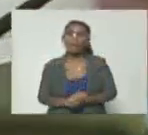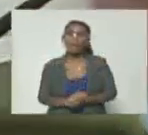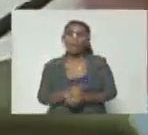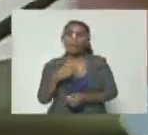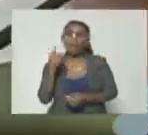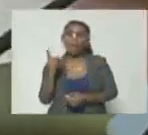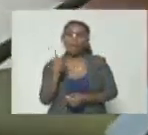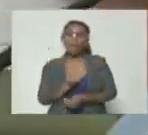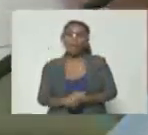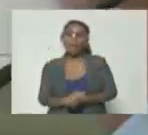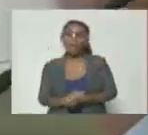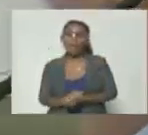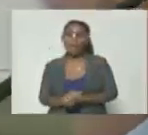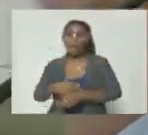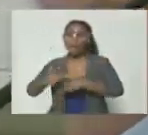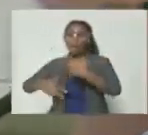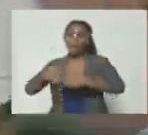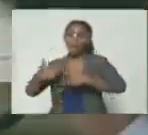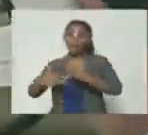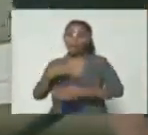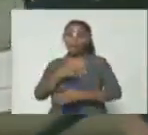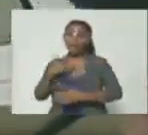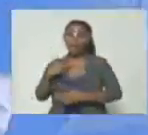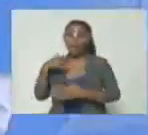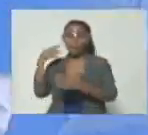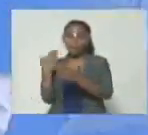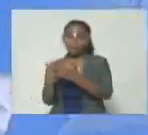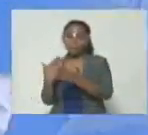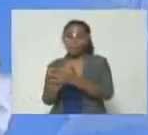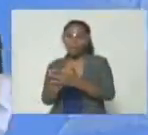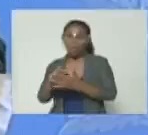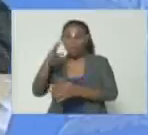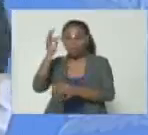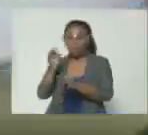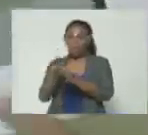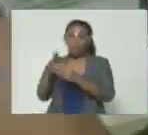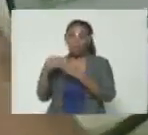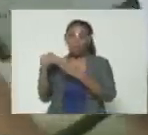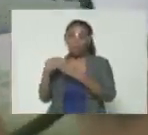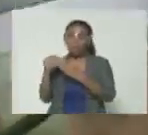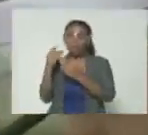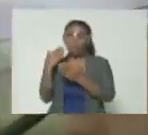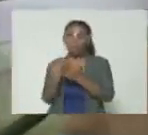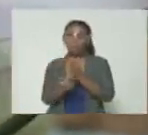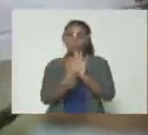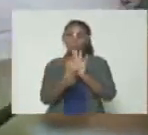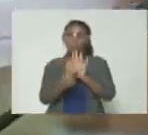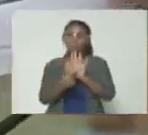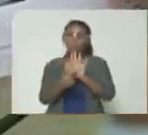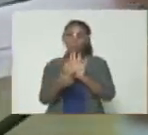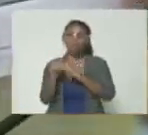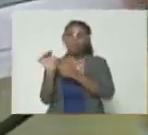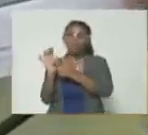los malandros quieren muestra de fe dólares aquí está mira vente